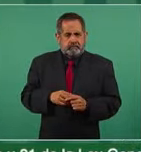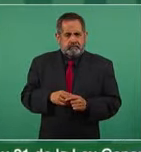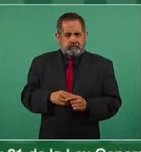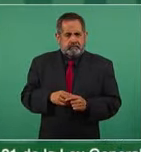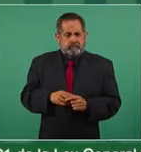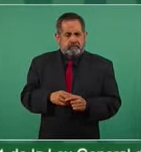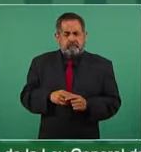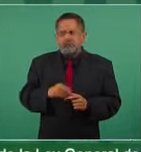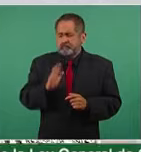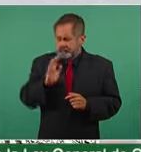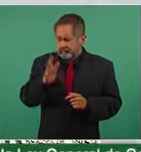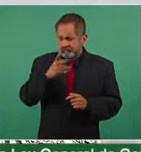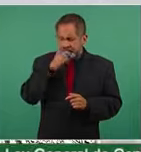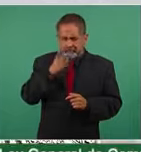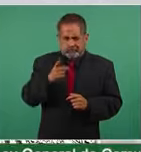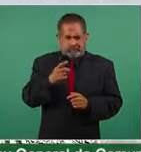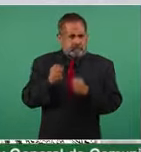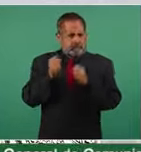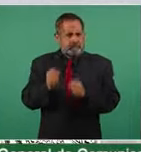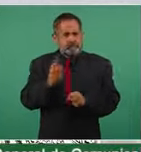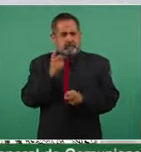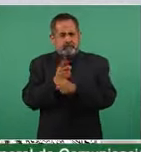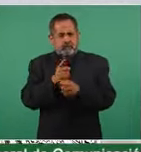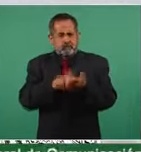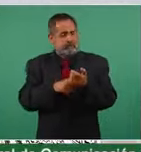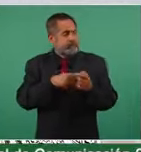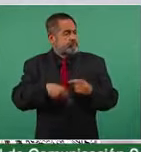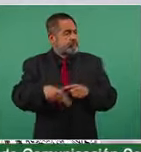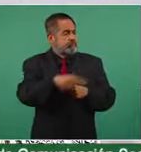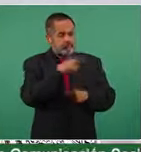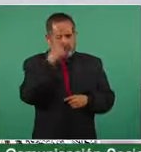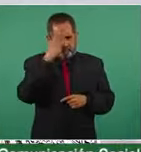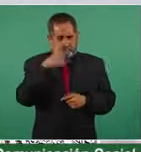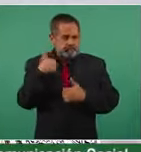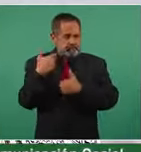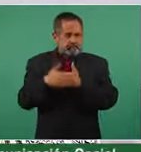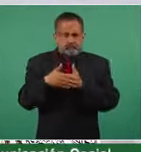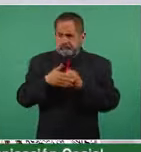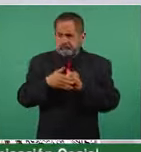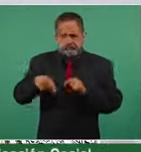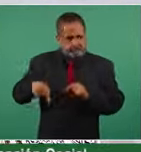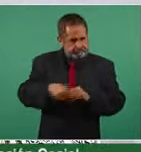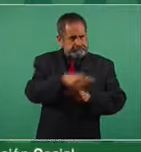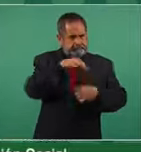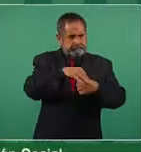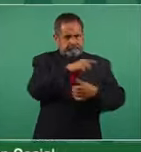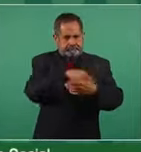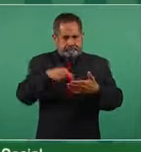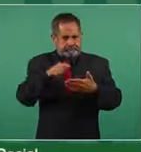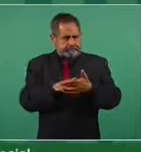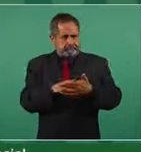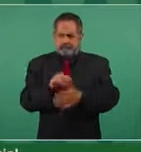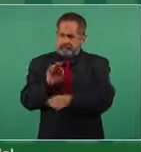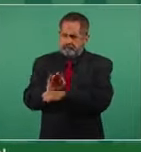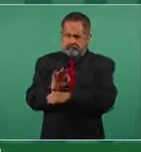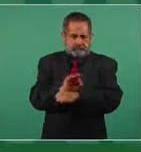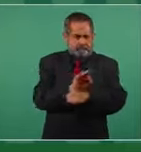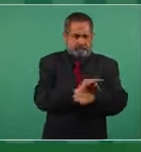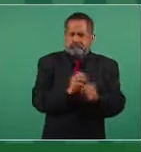garantizada la seguridad de todos para